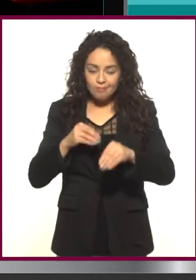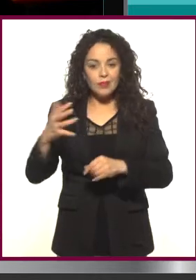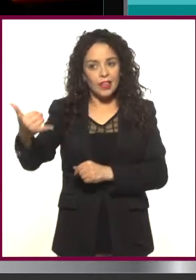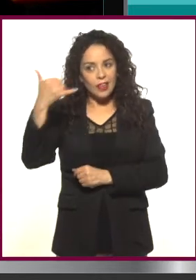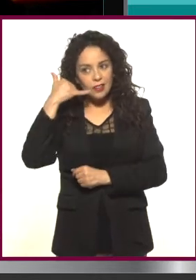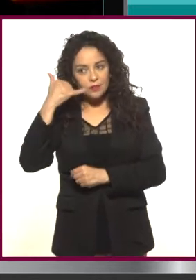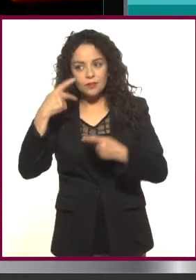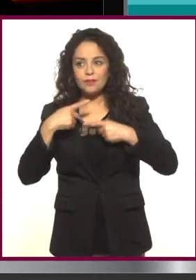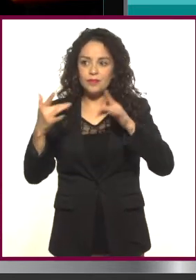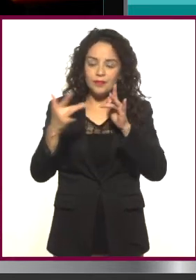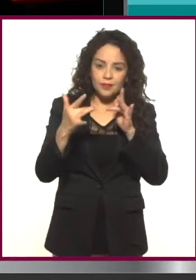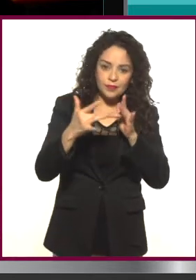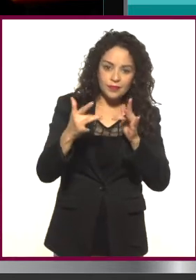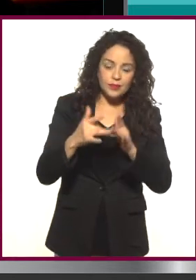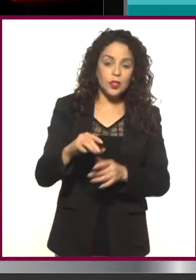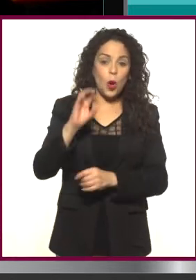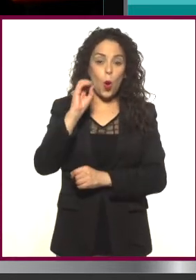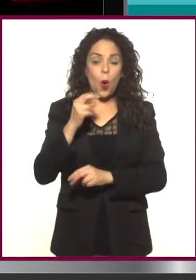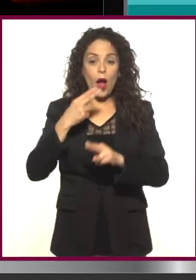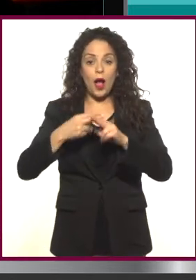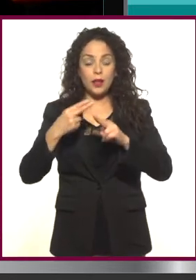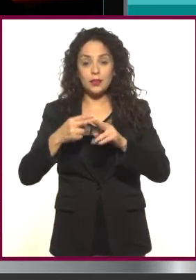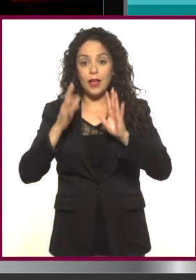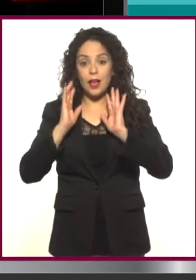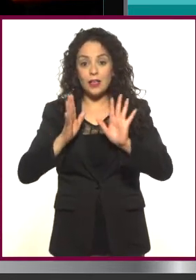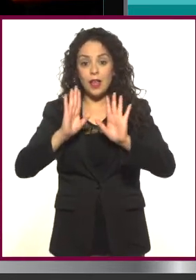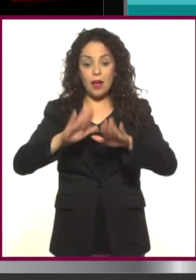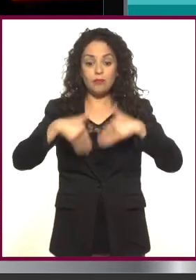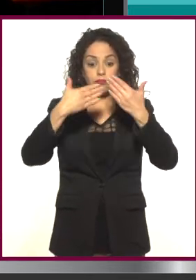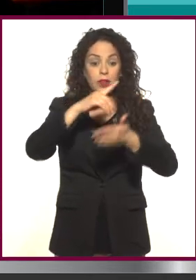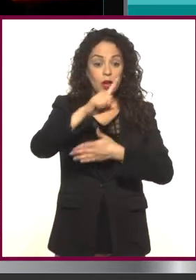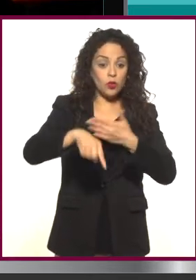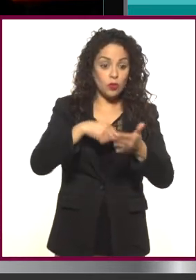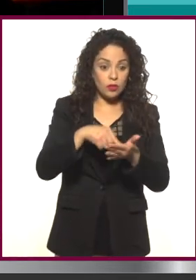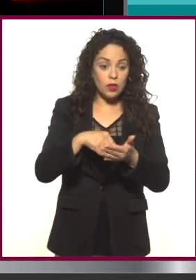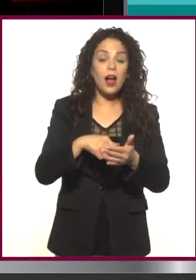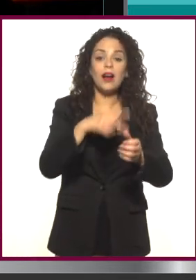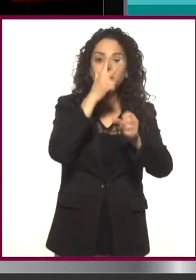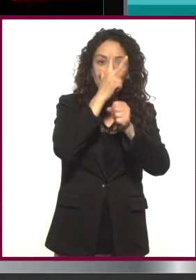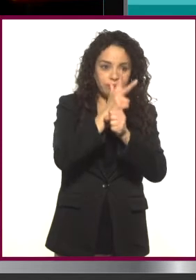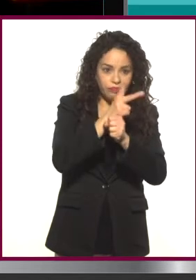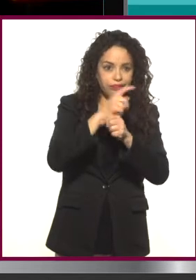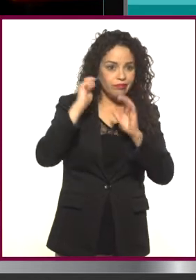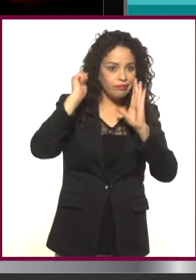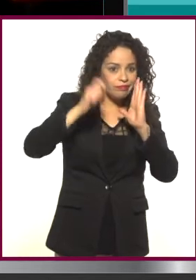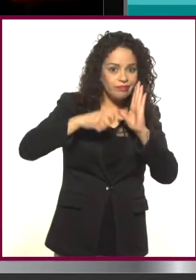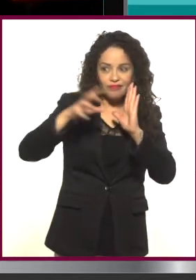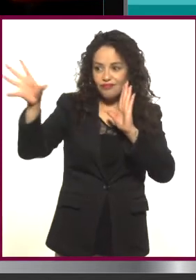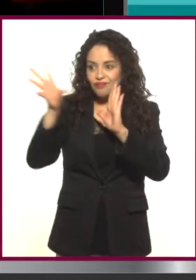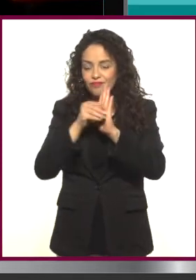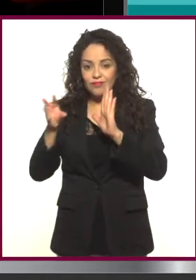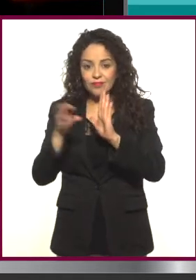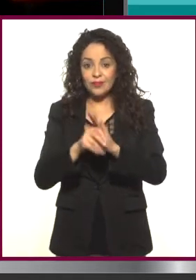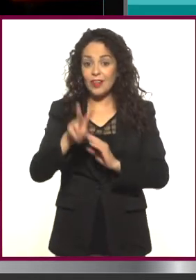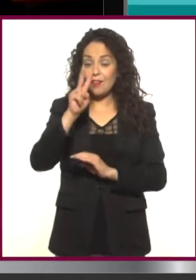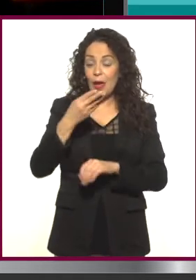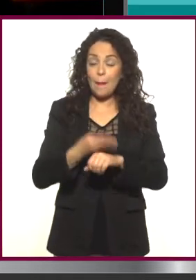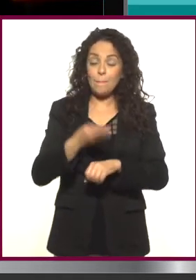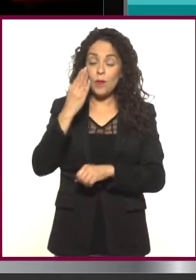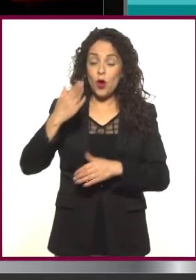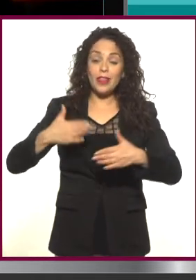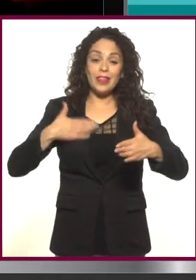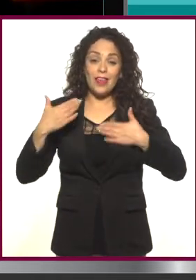llamando por teléfono o de plano llegando a ciertos espacios y grabando lo que había. Entonces, fue un proceso muy